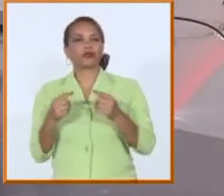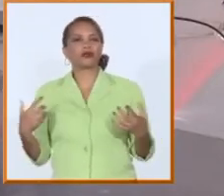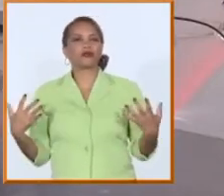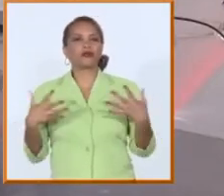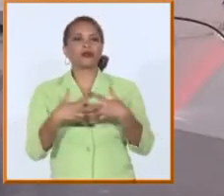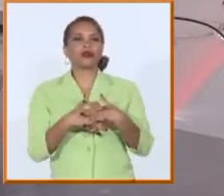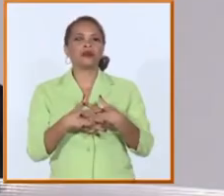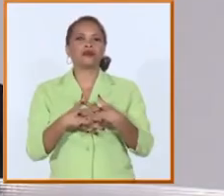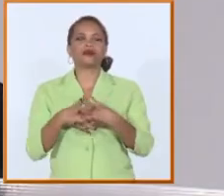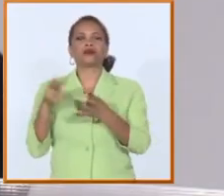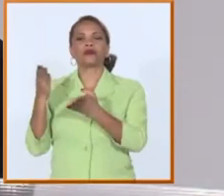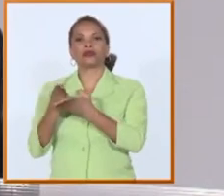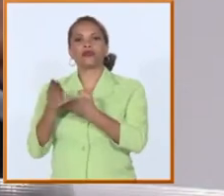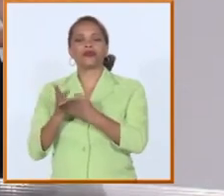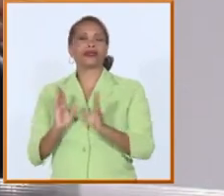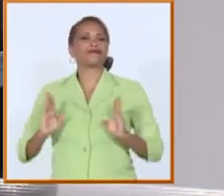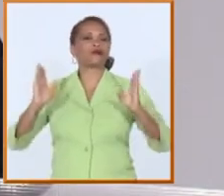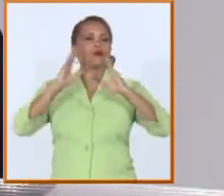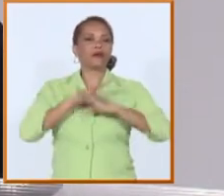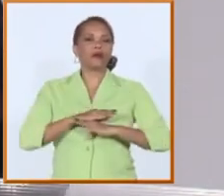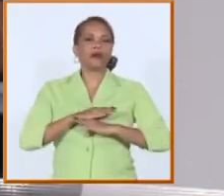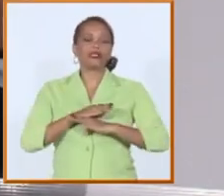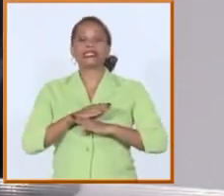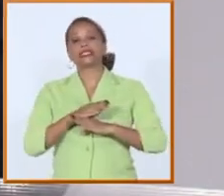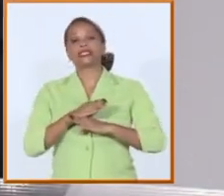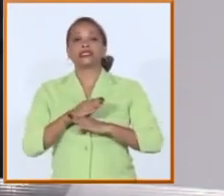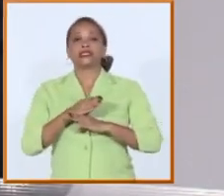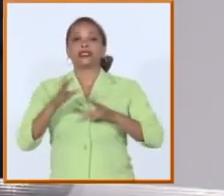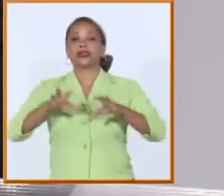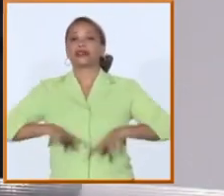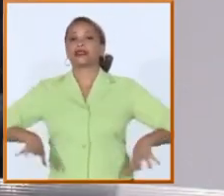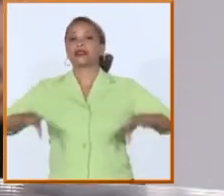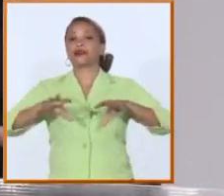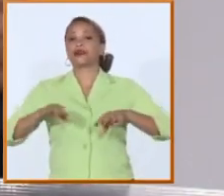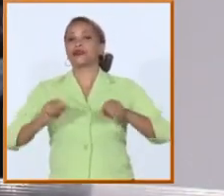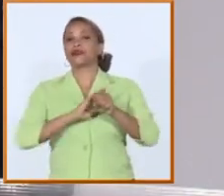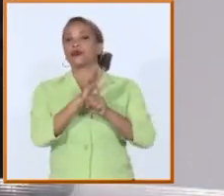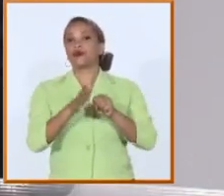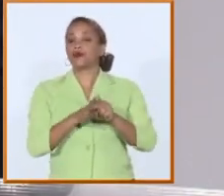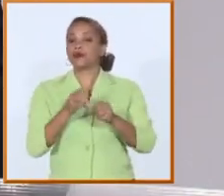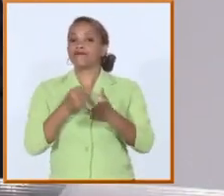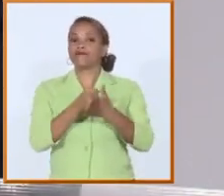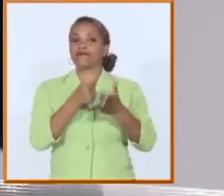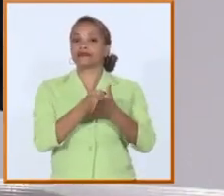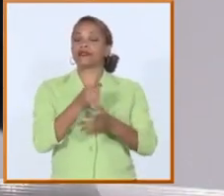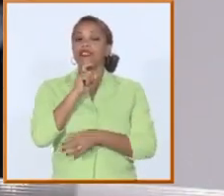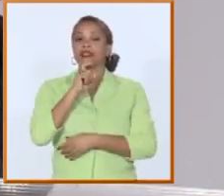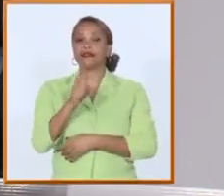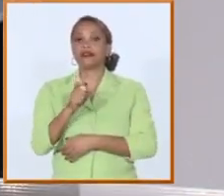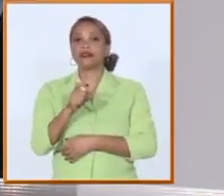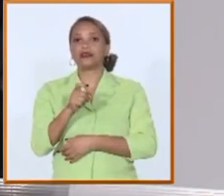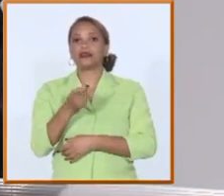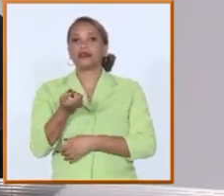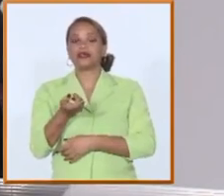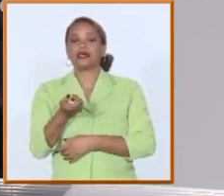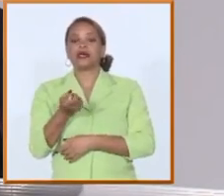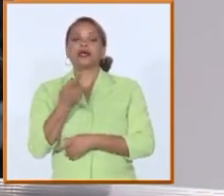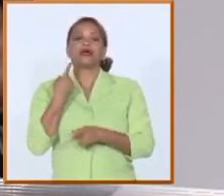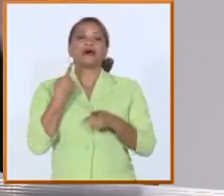instituciones educativas la situación en que uno tiene que enfrentar eso la desincronización